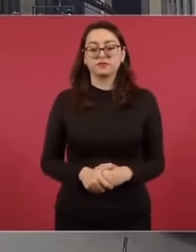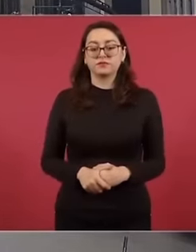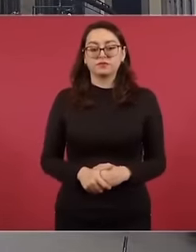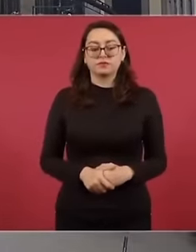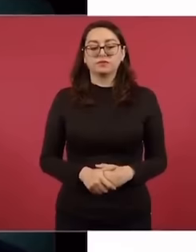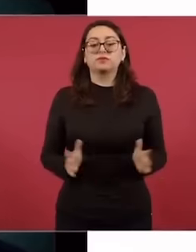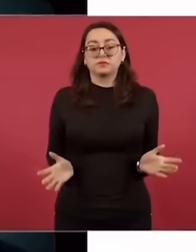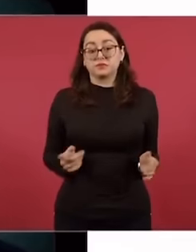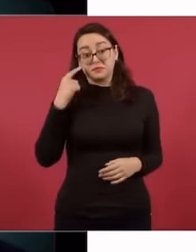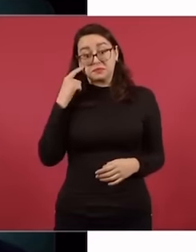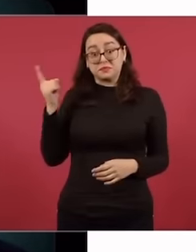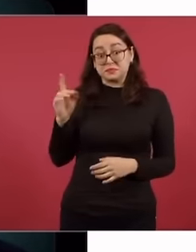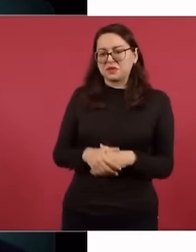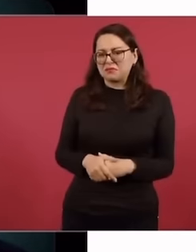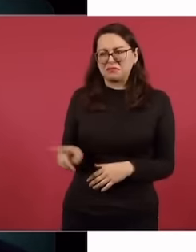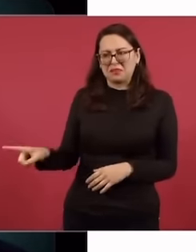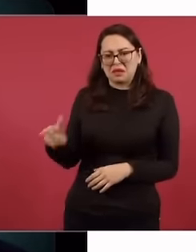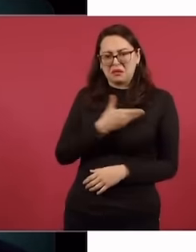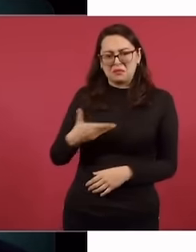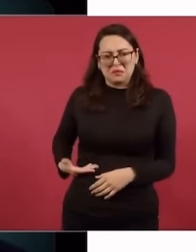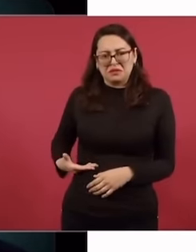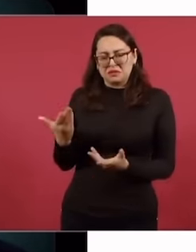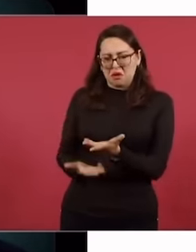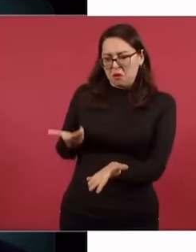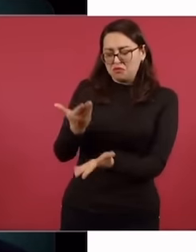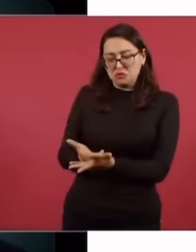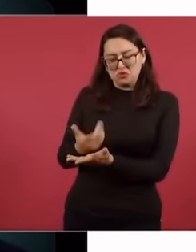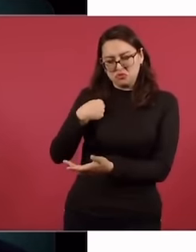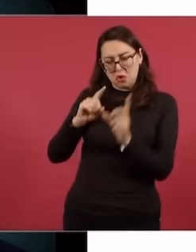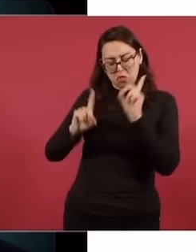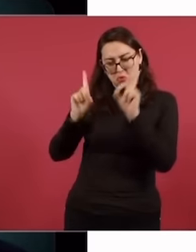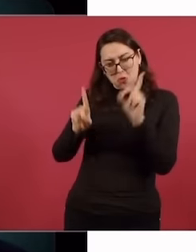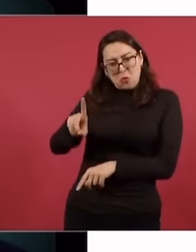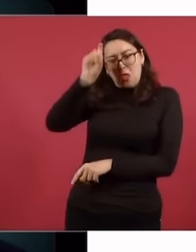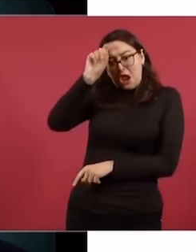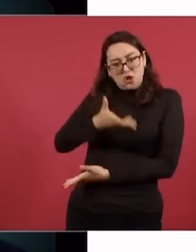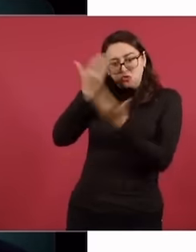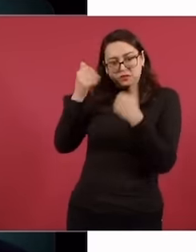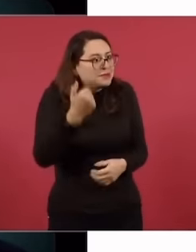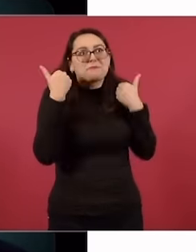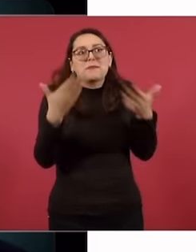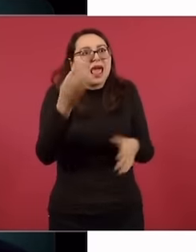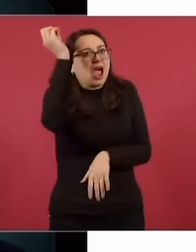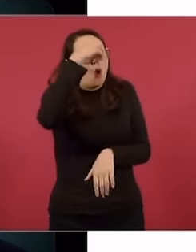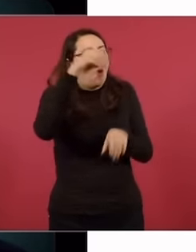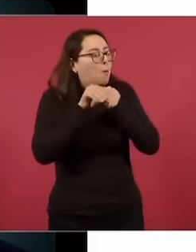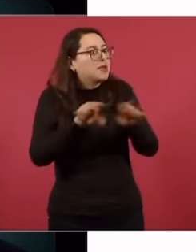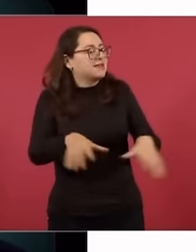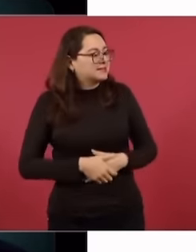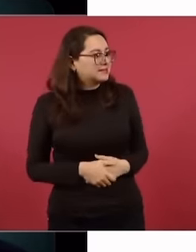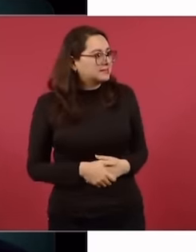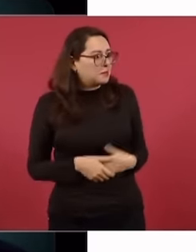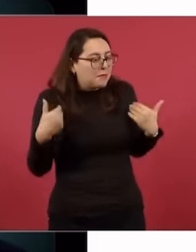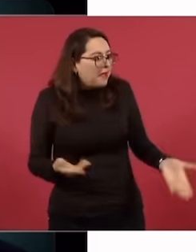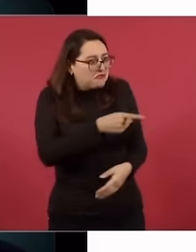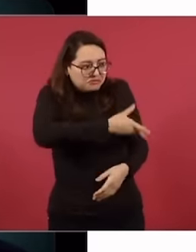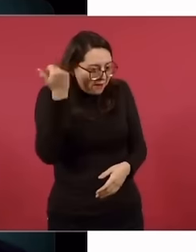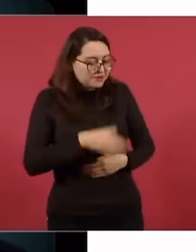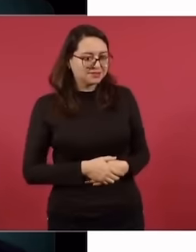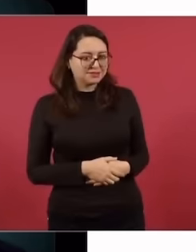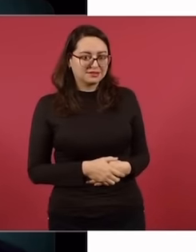Producción. Dice, no sabemos qué reforma tratará de hacer... Pues si no sabe, ¿para qué opina? No he leído lo demás, nada más. Sí.